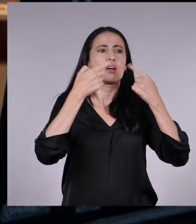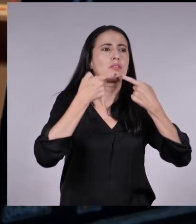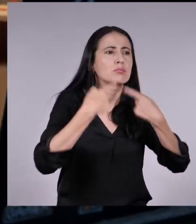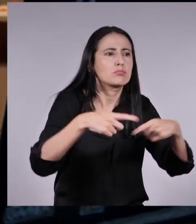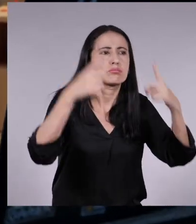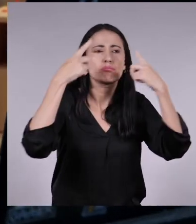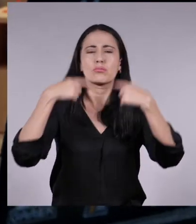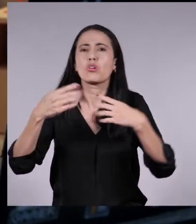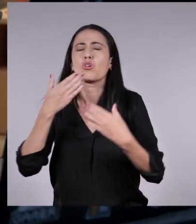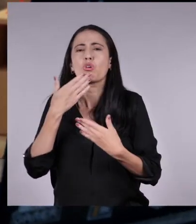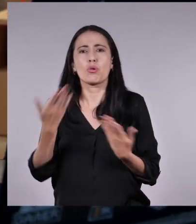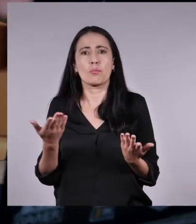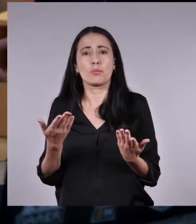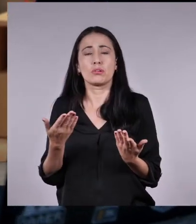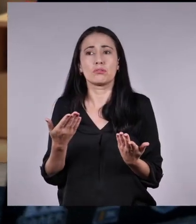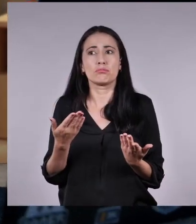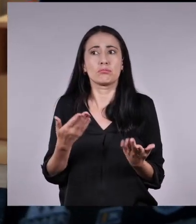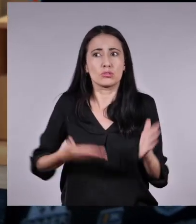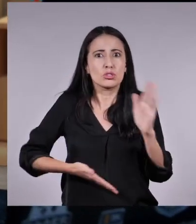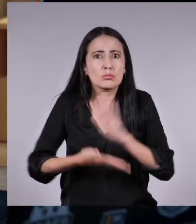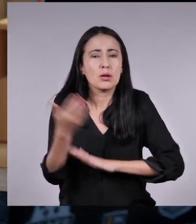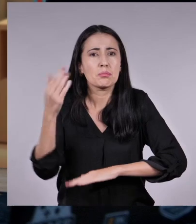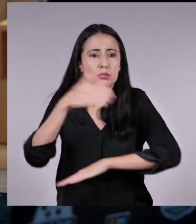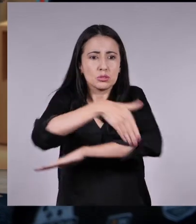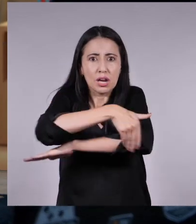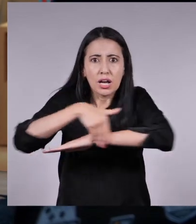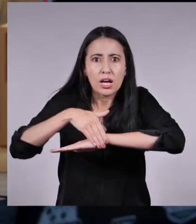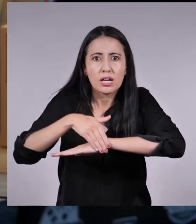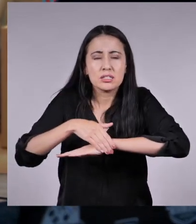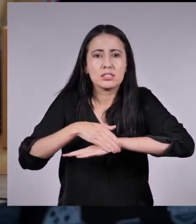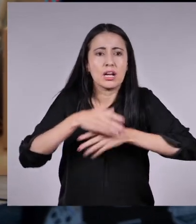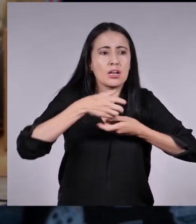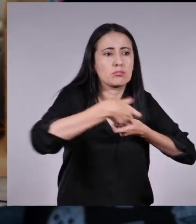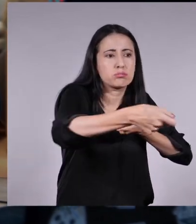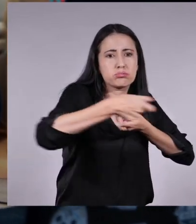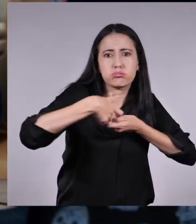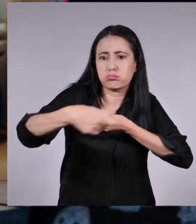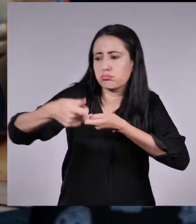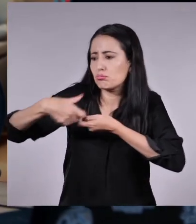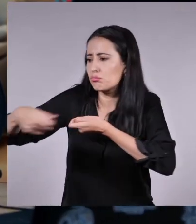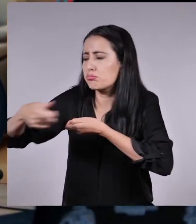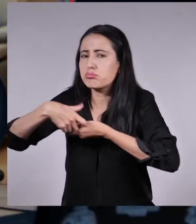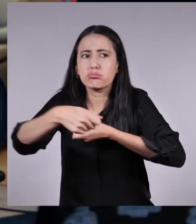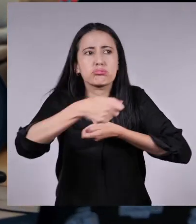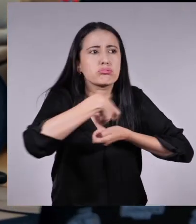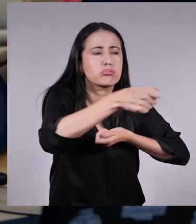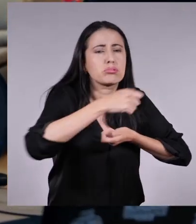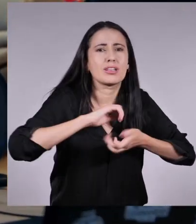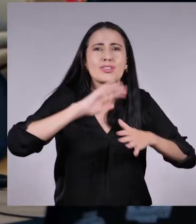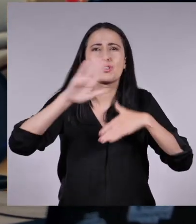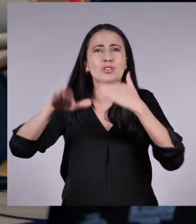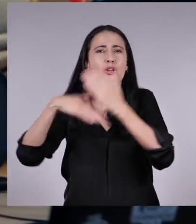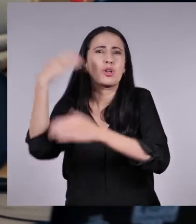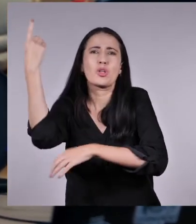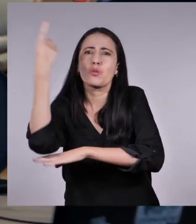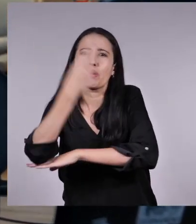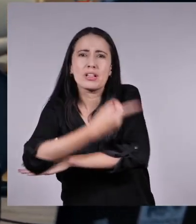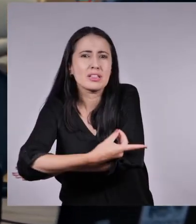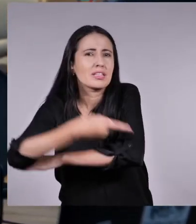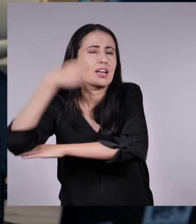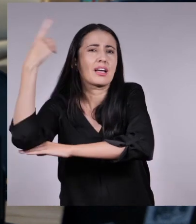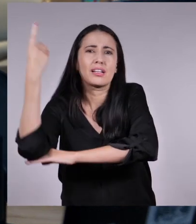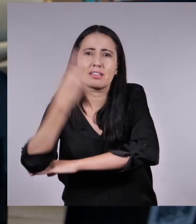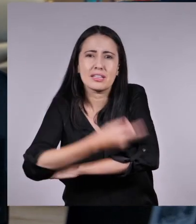Quizás tendríamos que salir a la calle y repartir panfletos y pasar ahí todo, todo, todo el día entregando